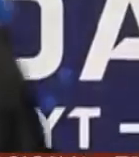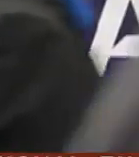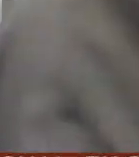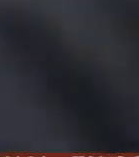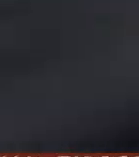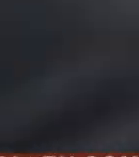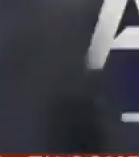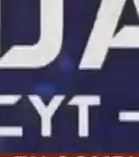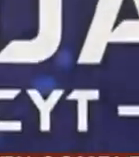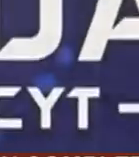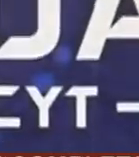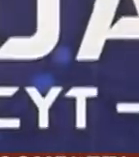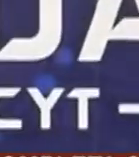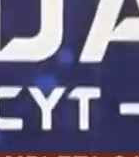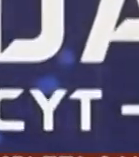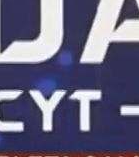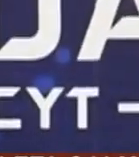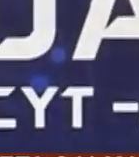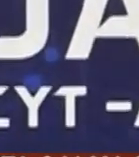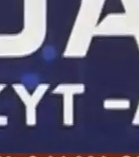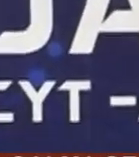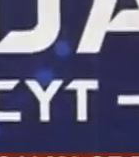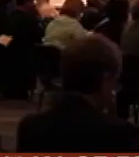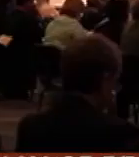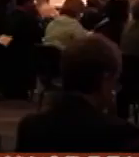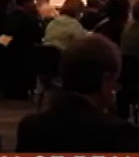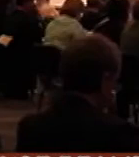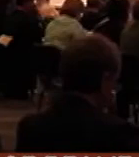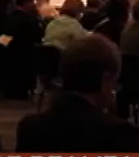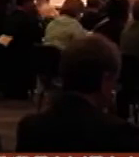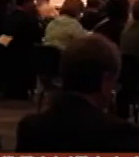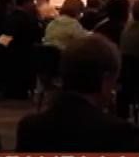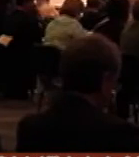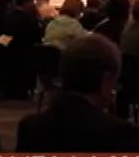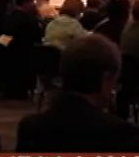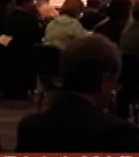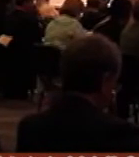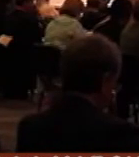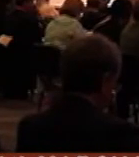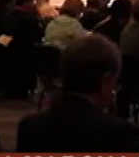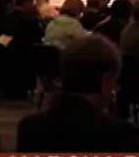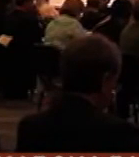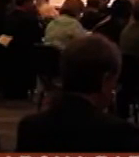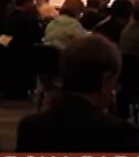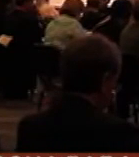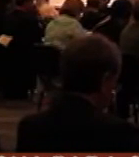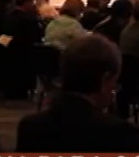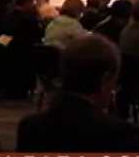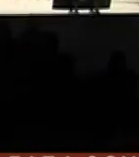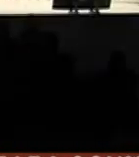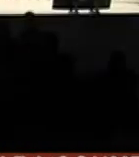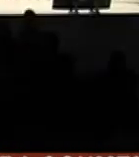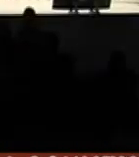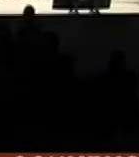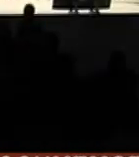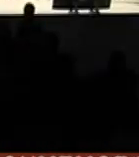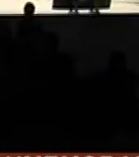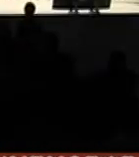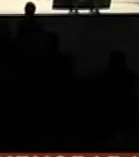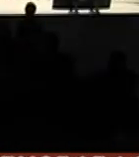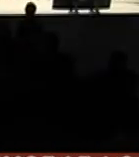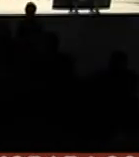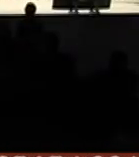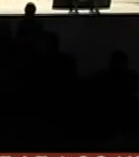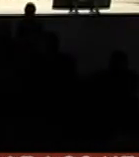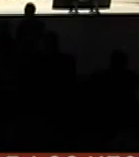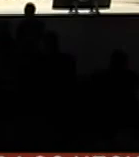expusiera el potencial que posee en el sector permitiendo acuerdos con otras agencias espaciales como la NASA la Agencia Espacial